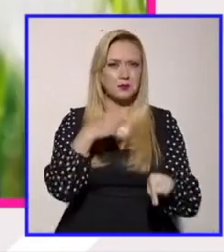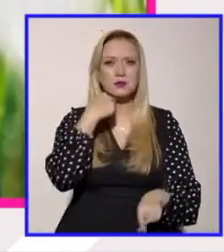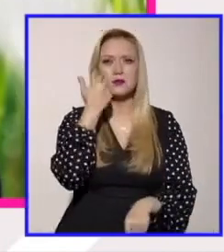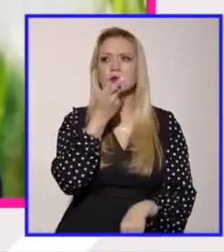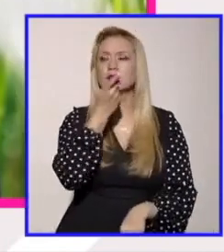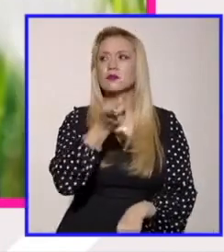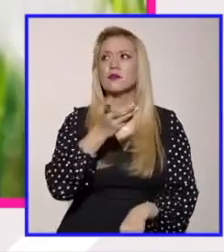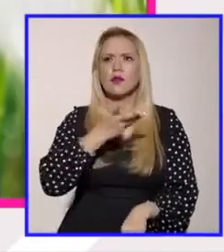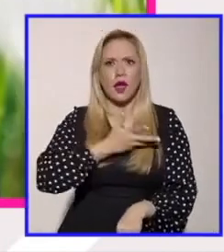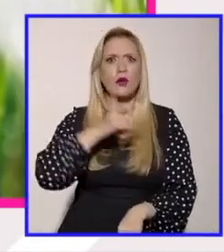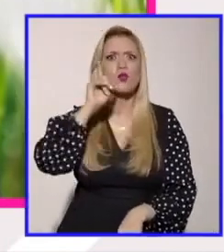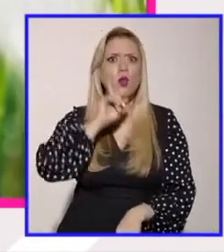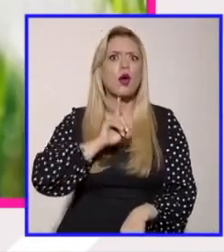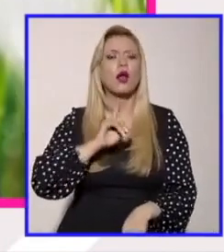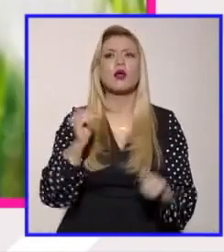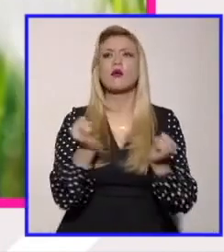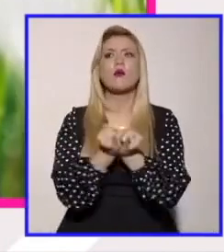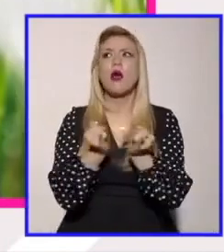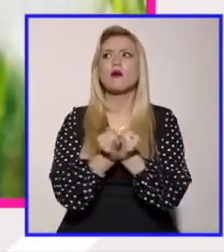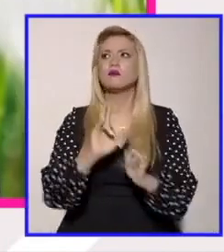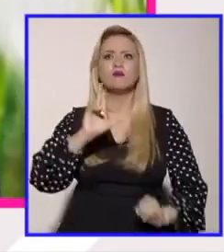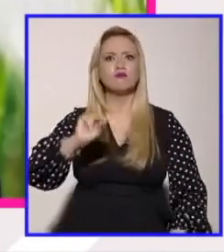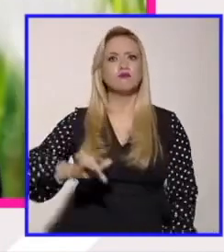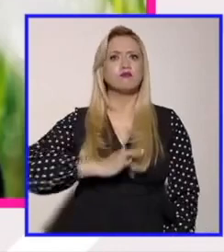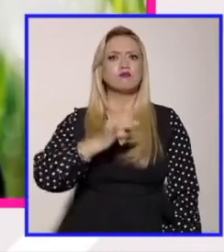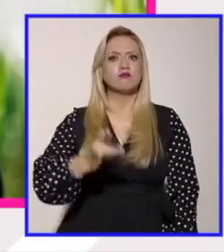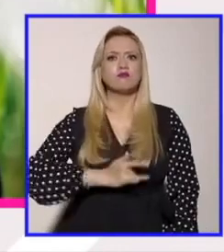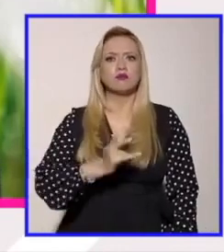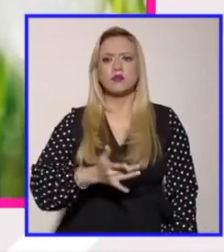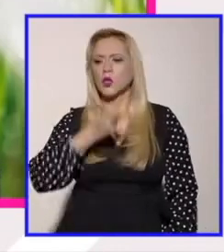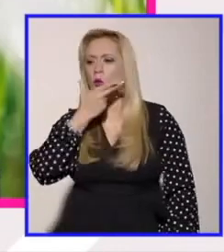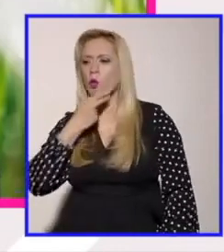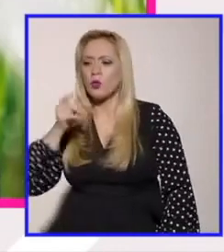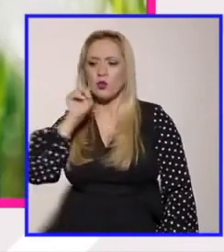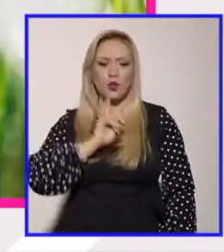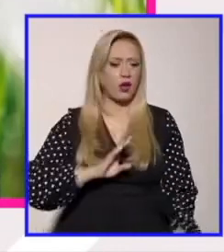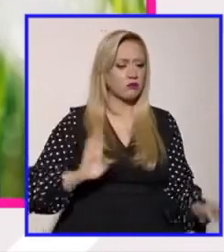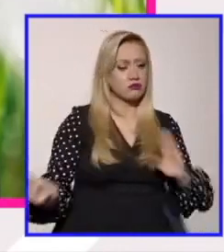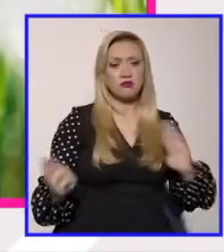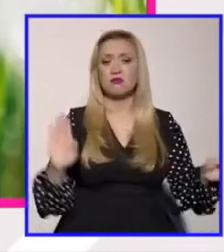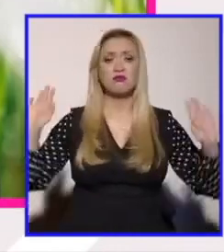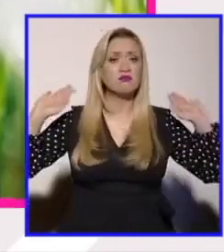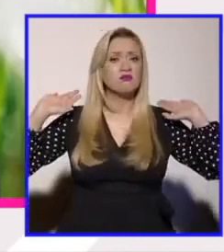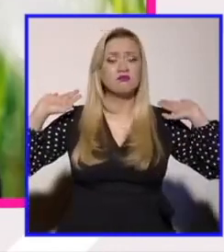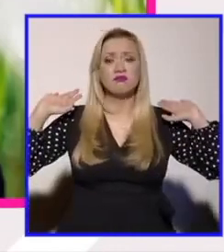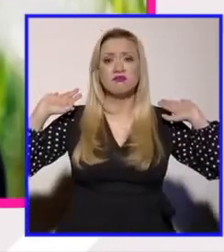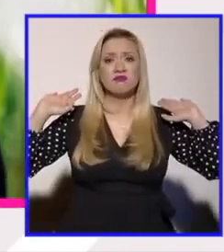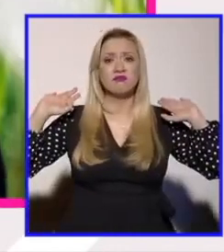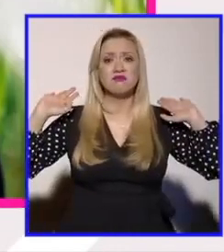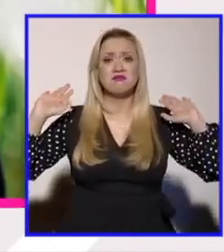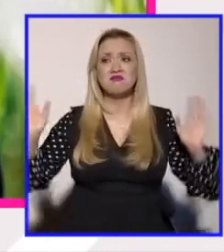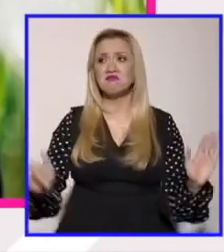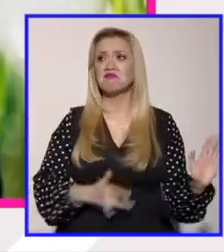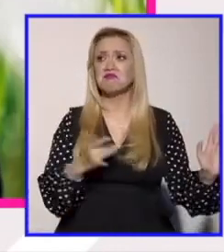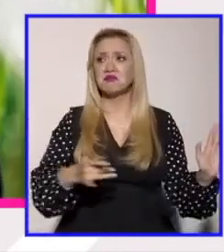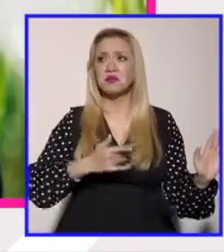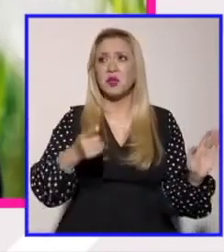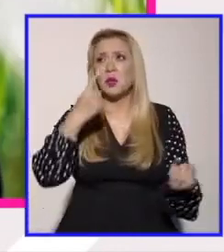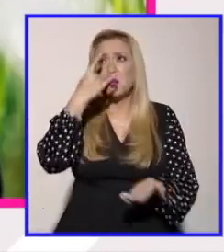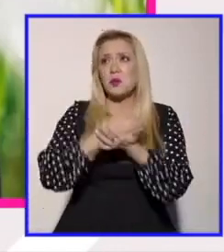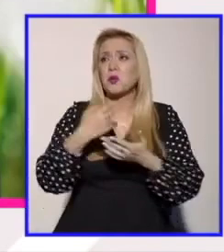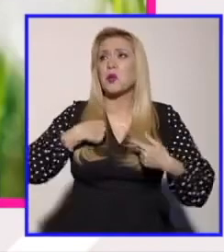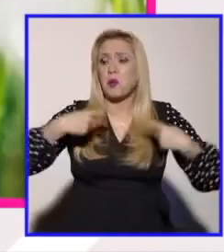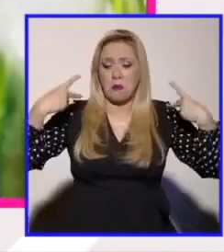mujeres cisgénero que no tienen una ya no hablemos de una expresión o sea no tienen una lectura de sus